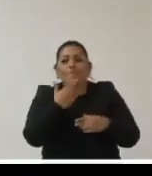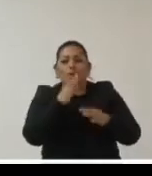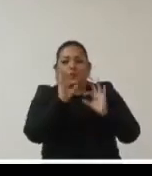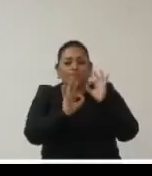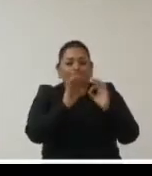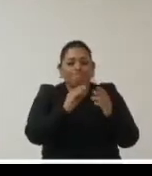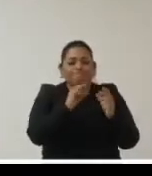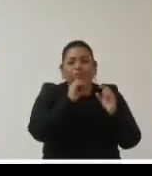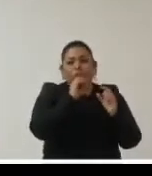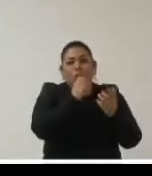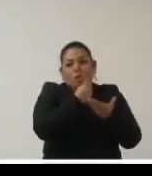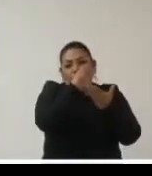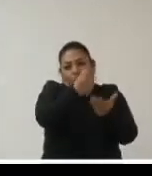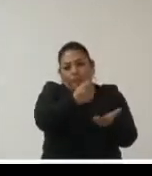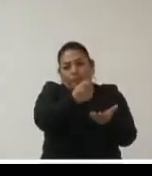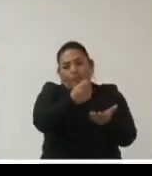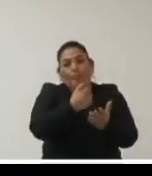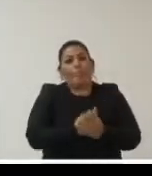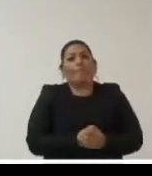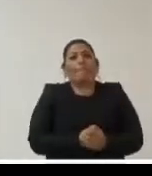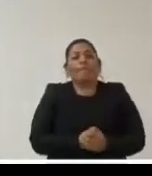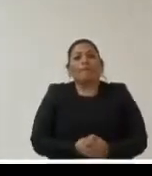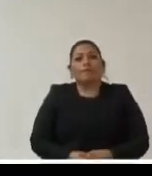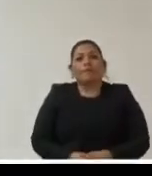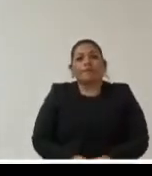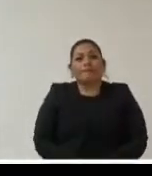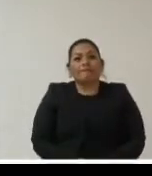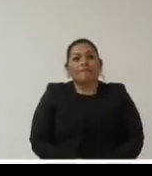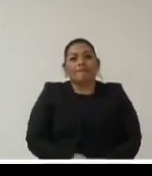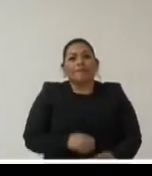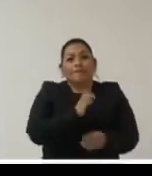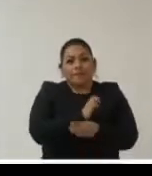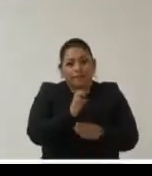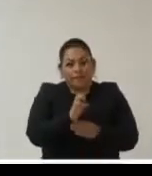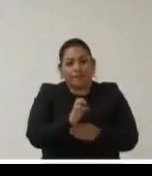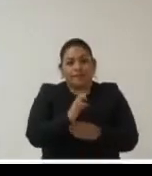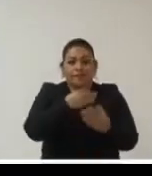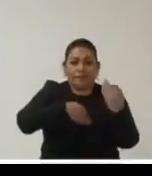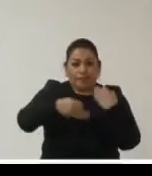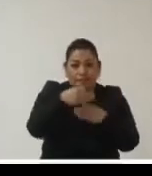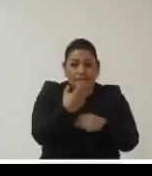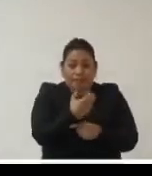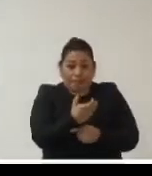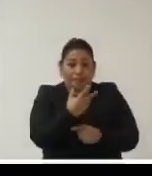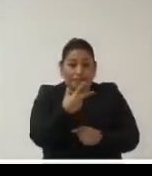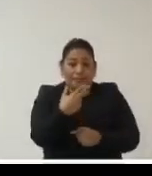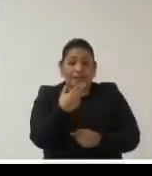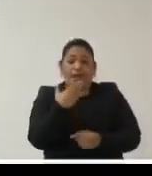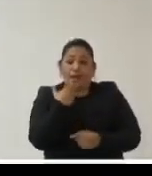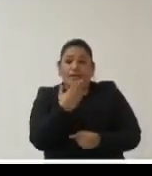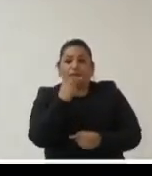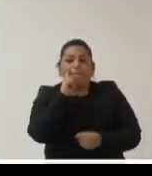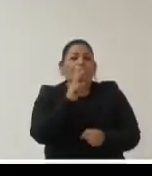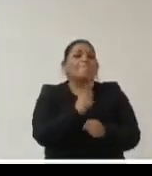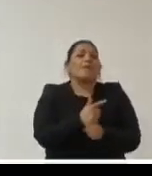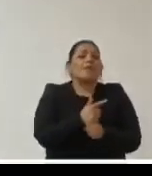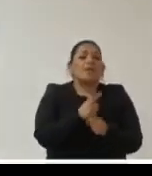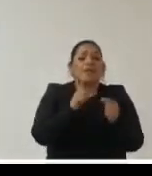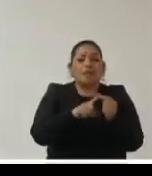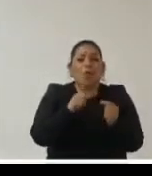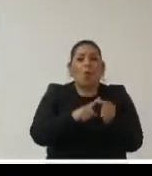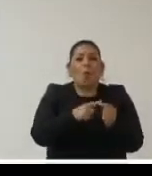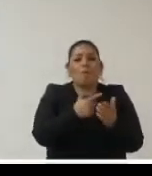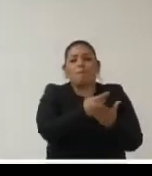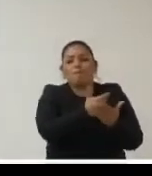de los recursos y entonces con todo esto también hay que ver de dónde saca los